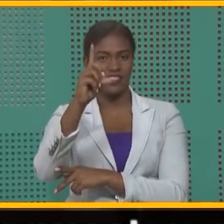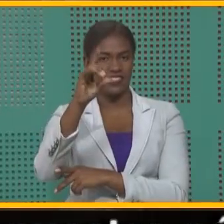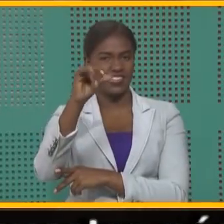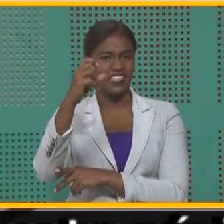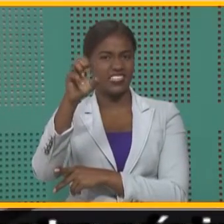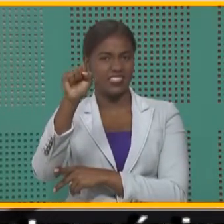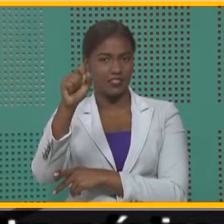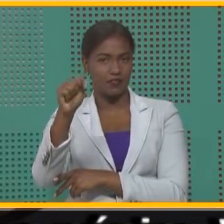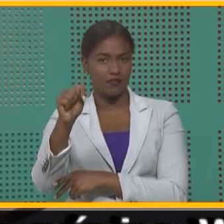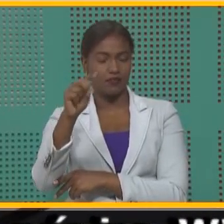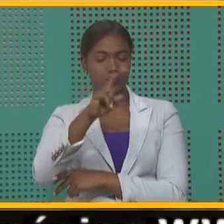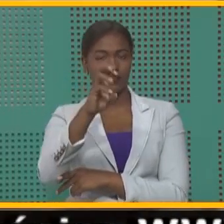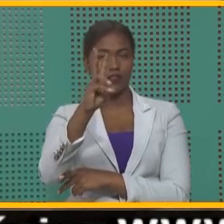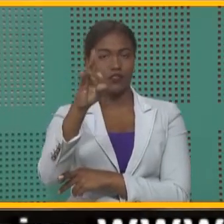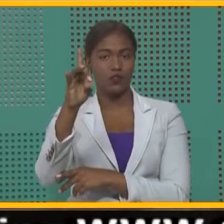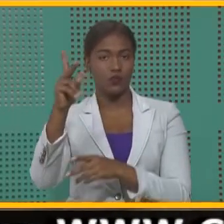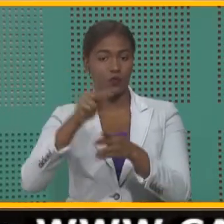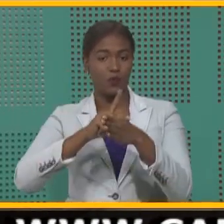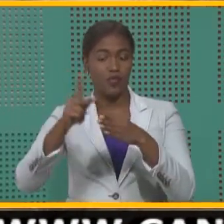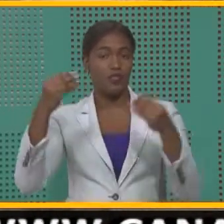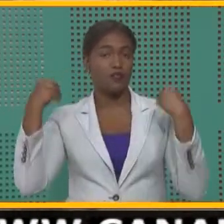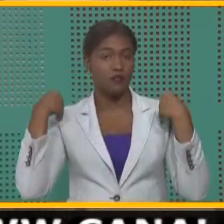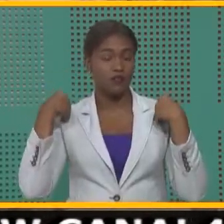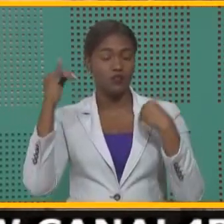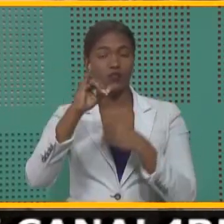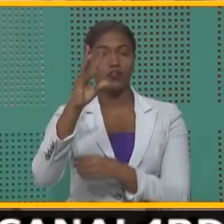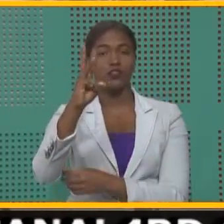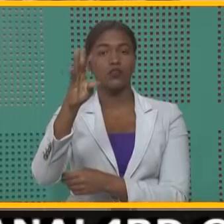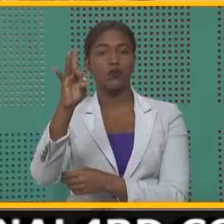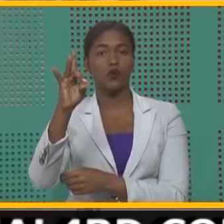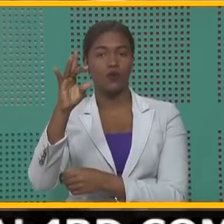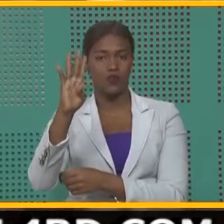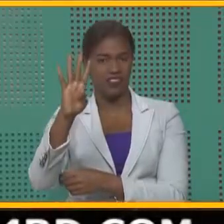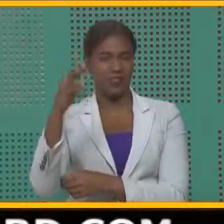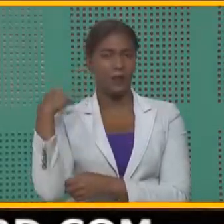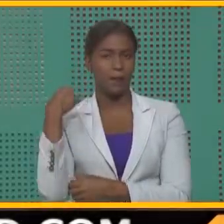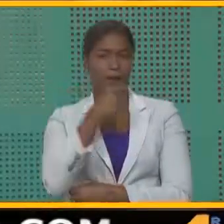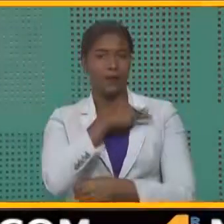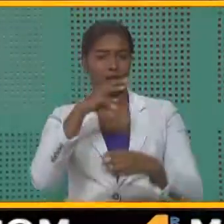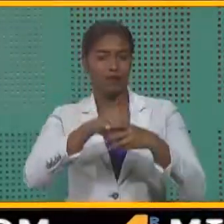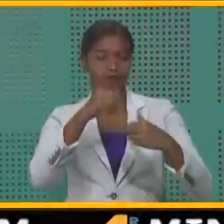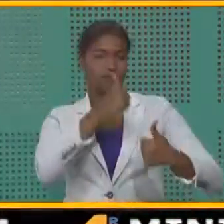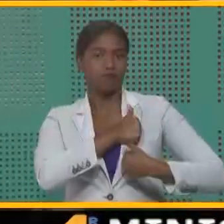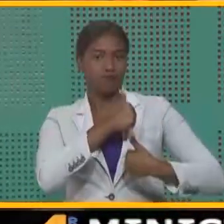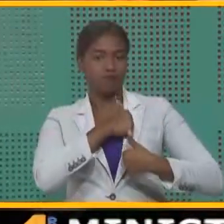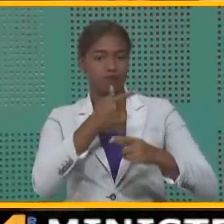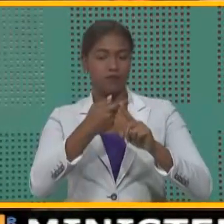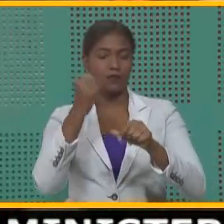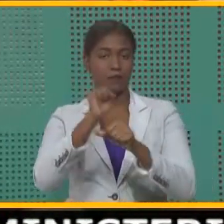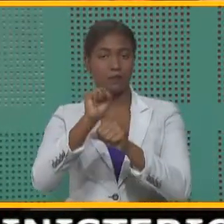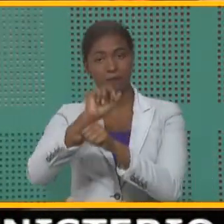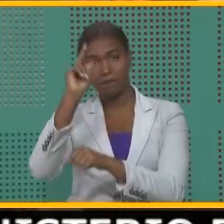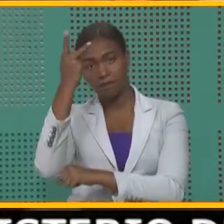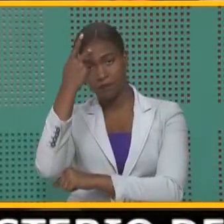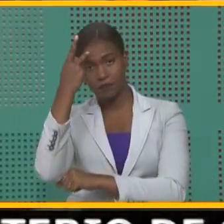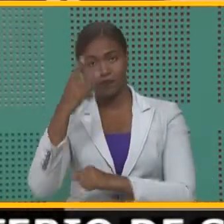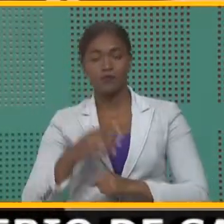268 profesionales de la salud y 64 miembros de la Comisión Militar y Policial de Obras Públicas.